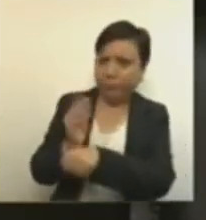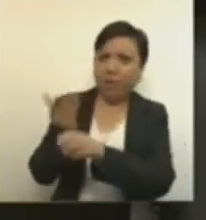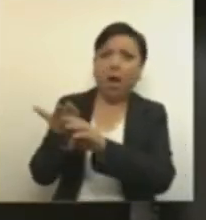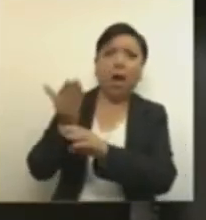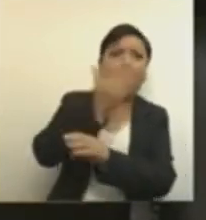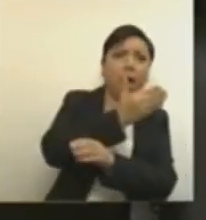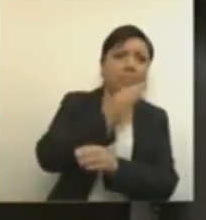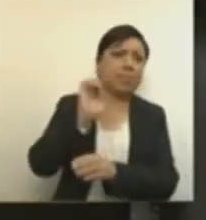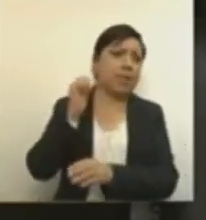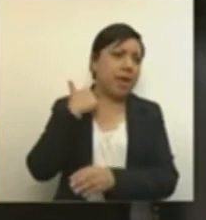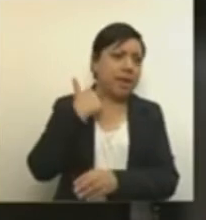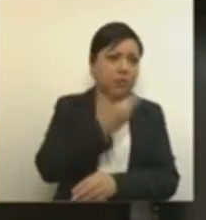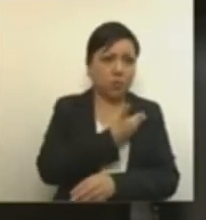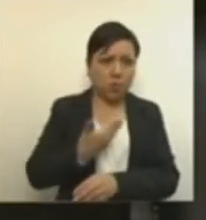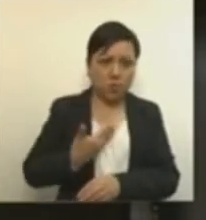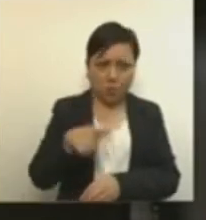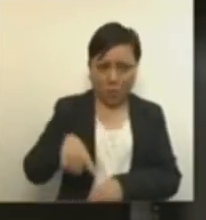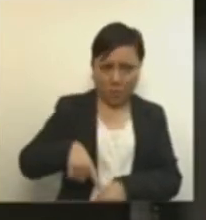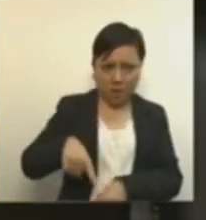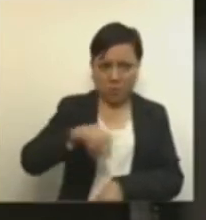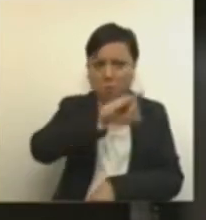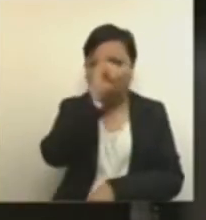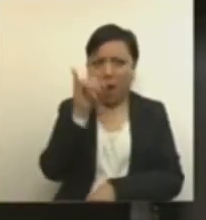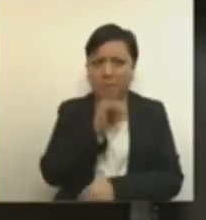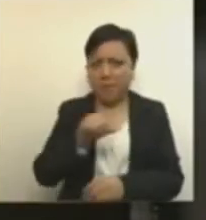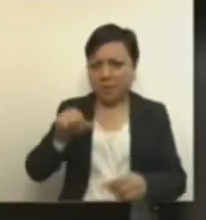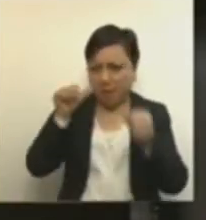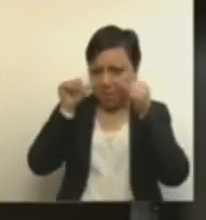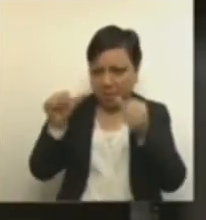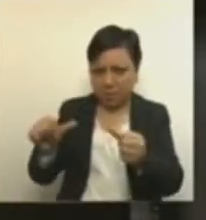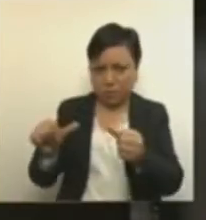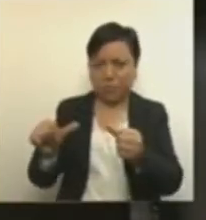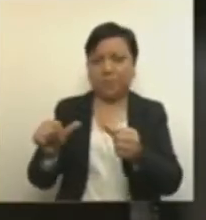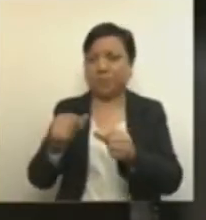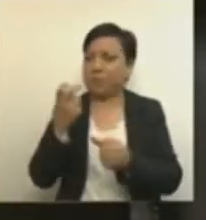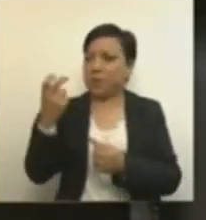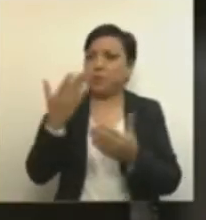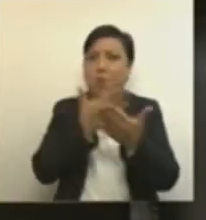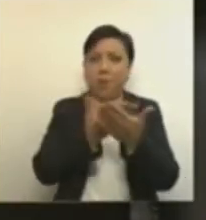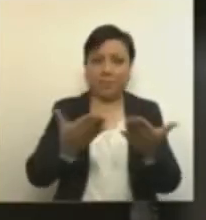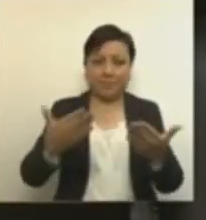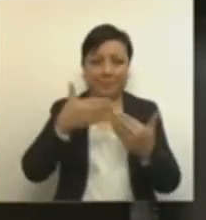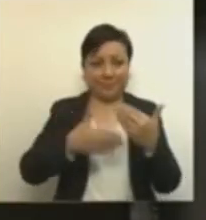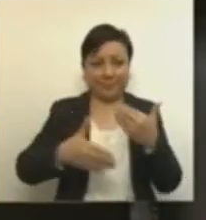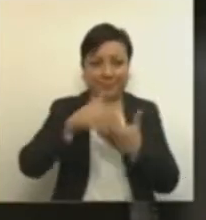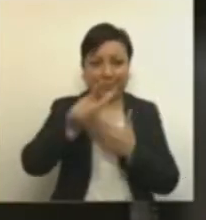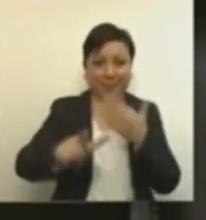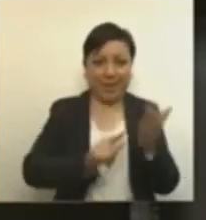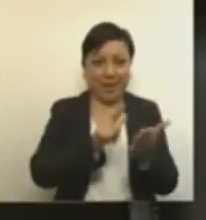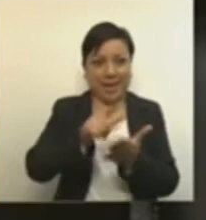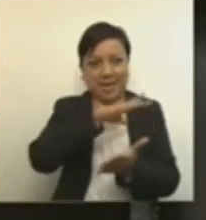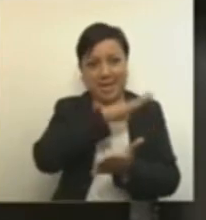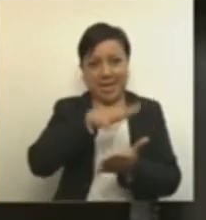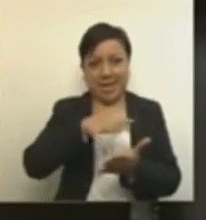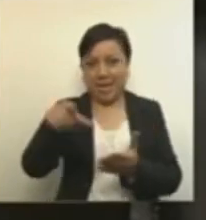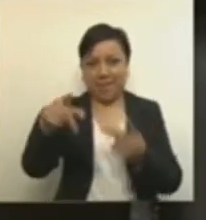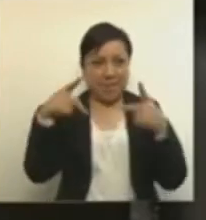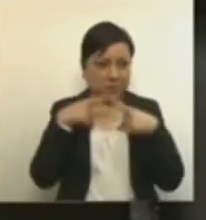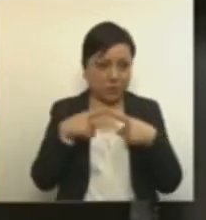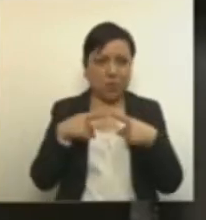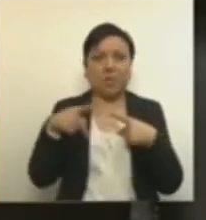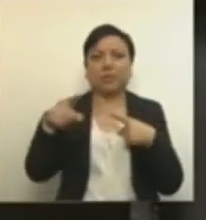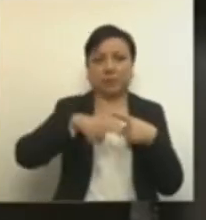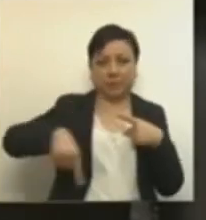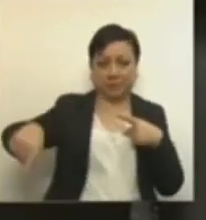Uno de los logros del movimiento fue la creación de la Ley General de Víctimas, de su órgano ejecutivo, la